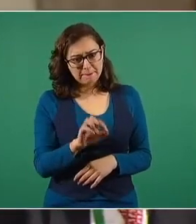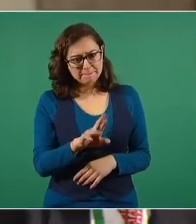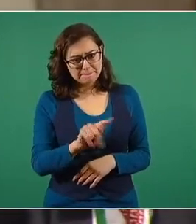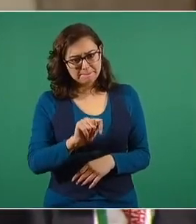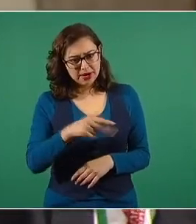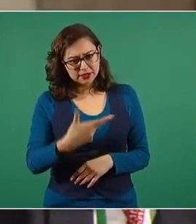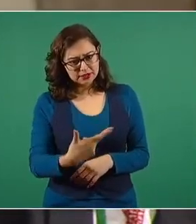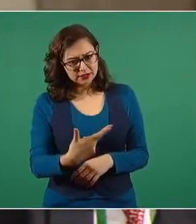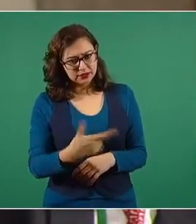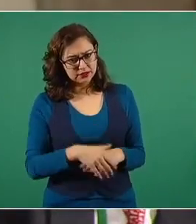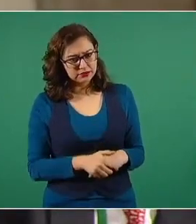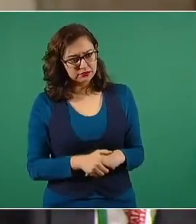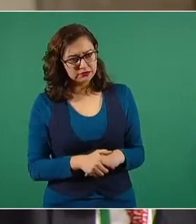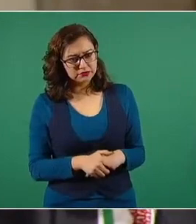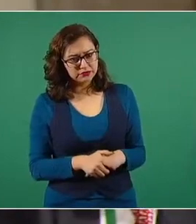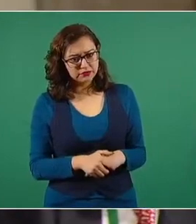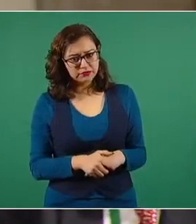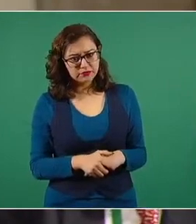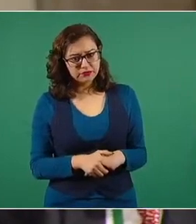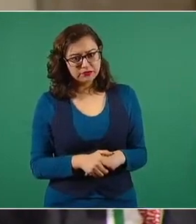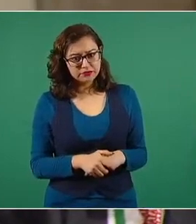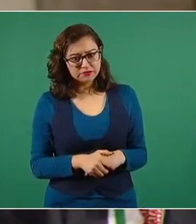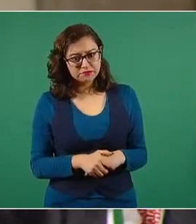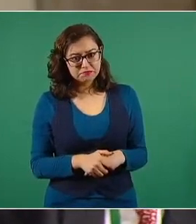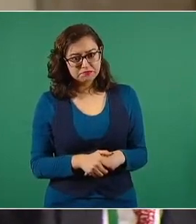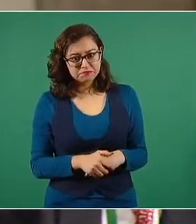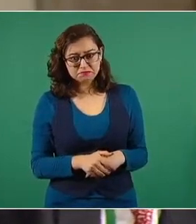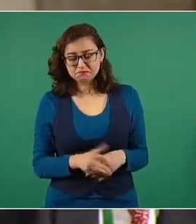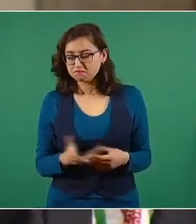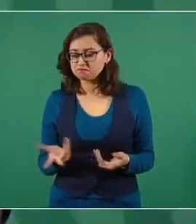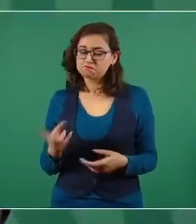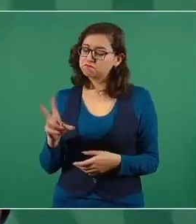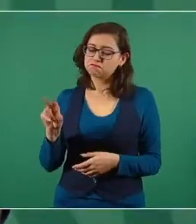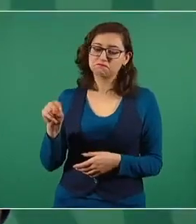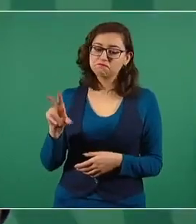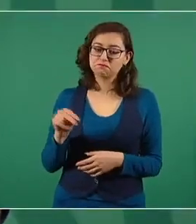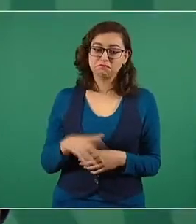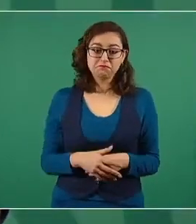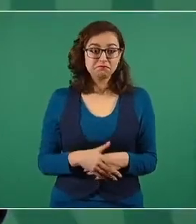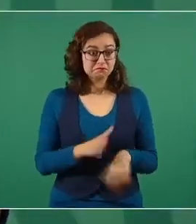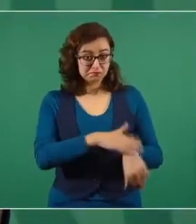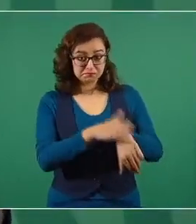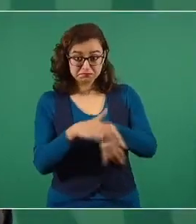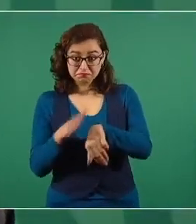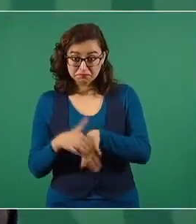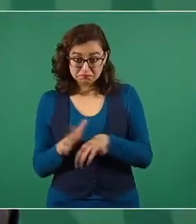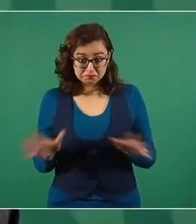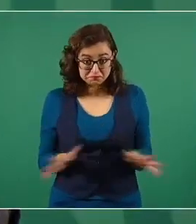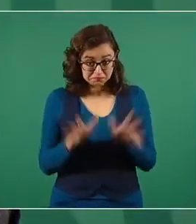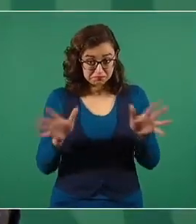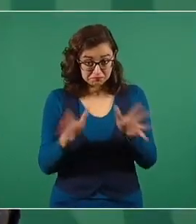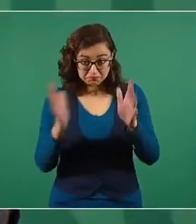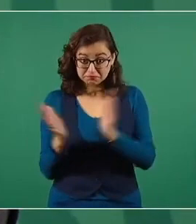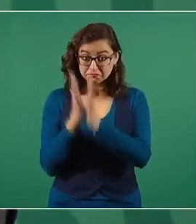¿sí? ¿Y si están llamando a participar? No, en contra.